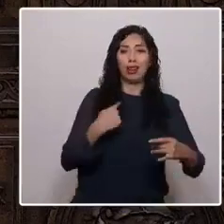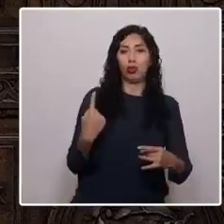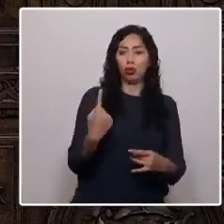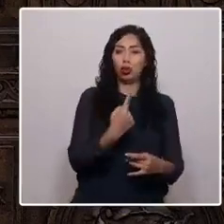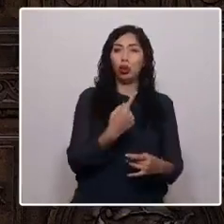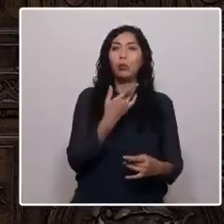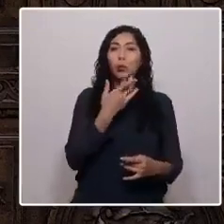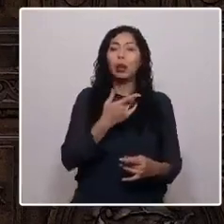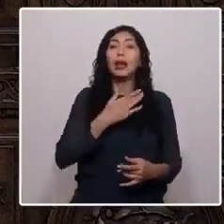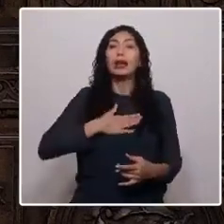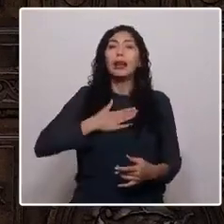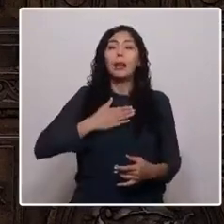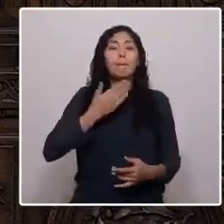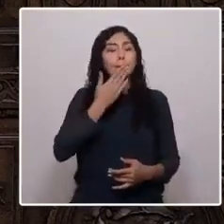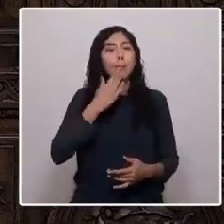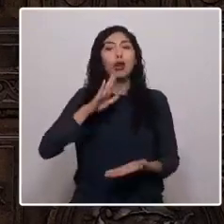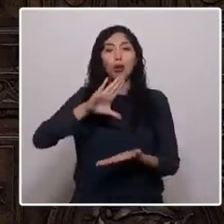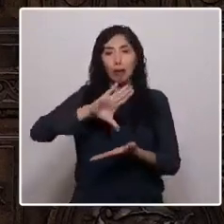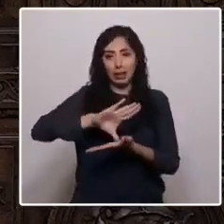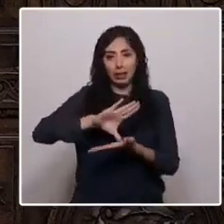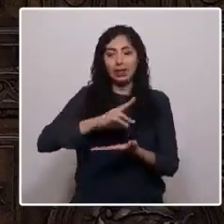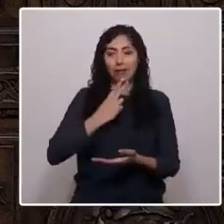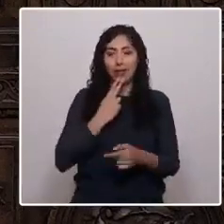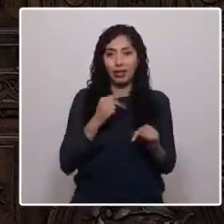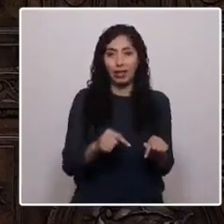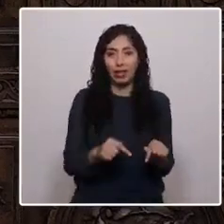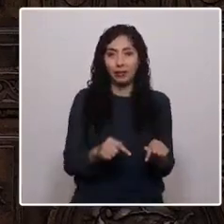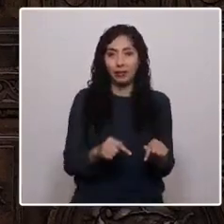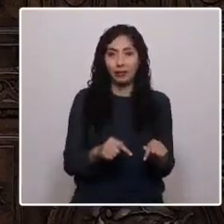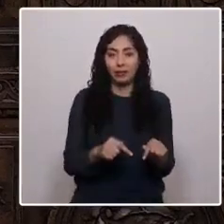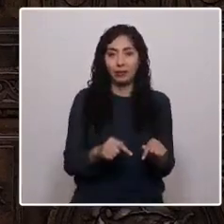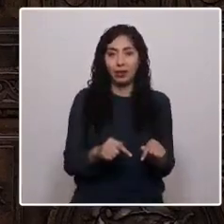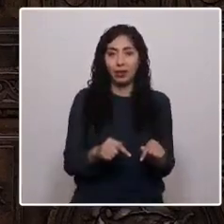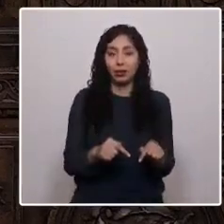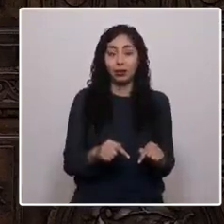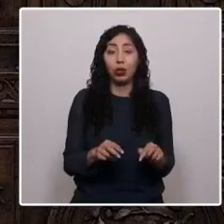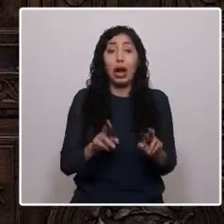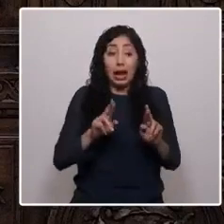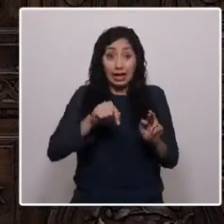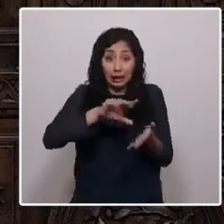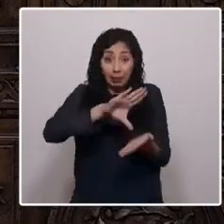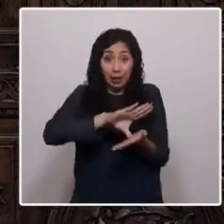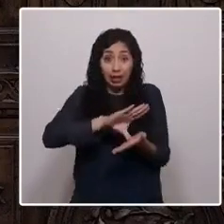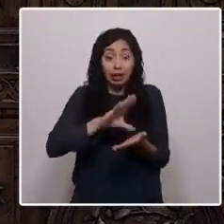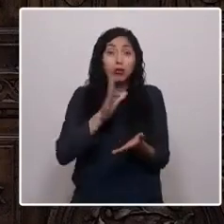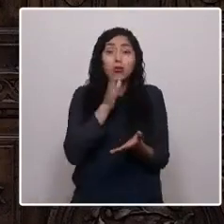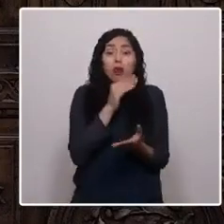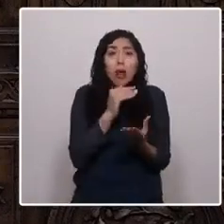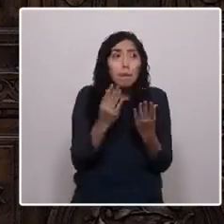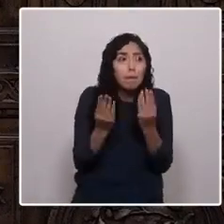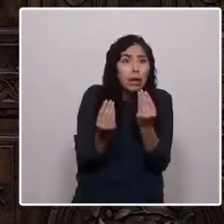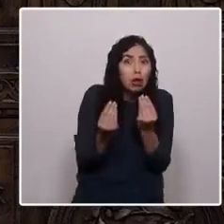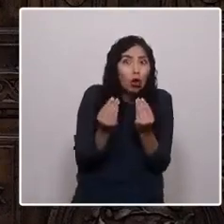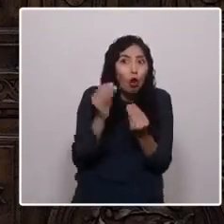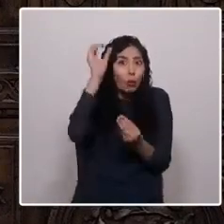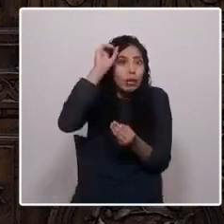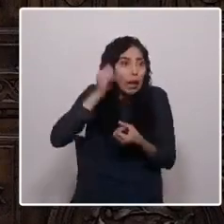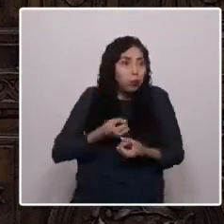país para vivir, donde no se tema por opinar o pensar